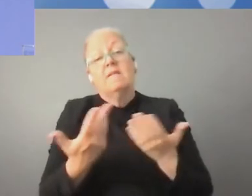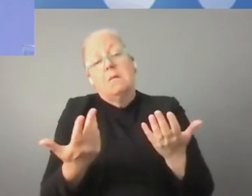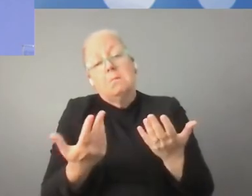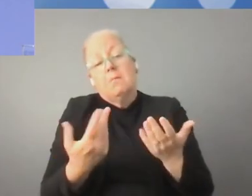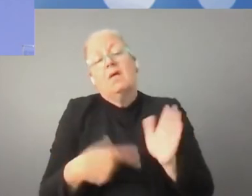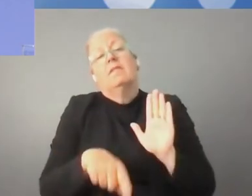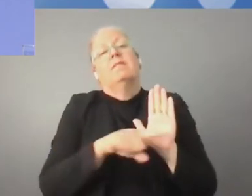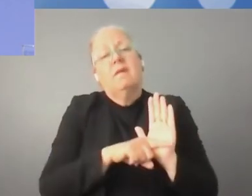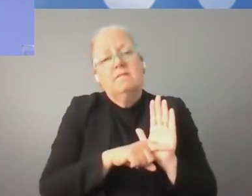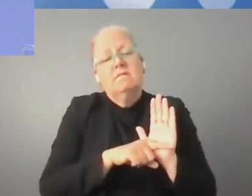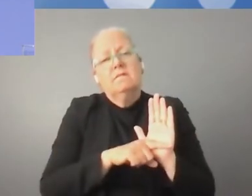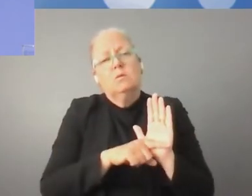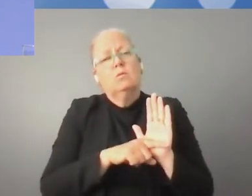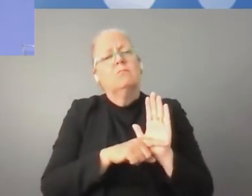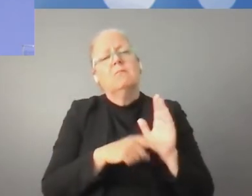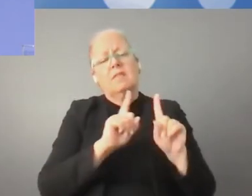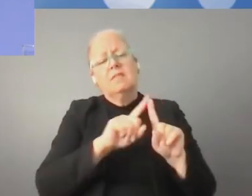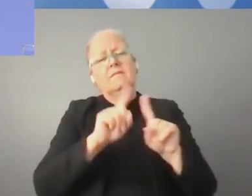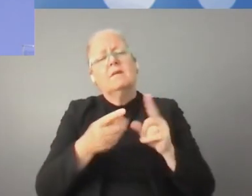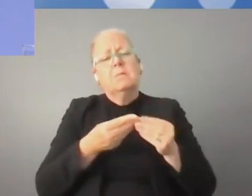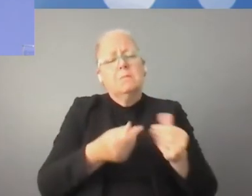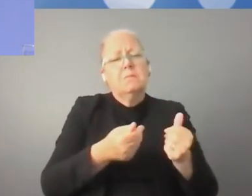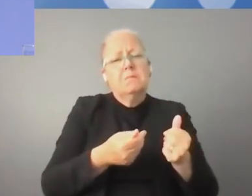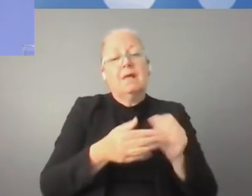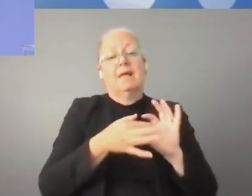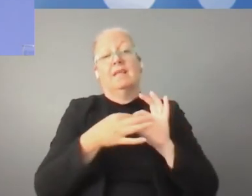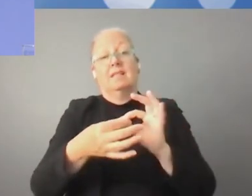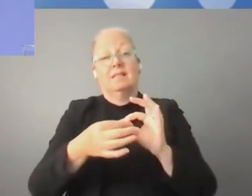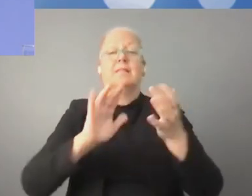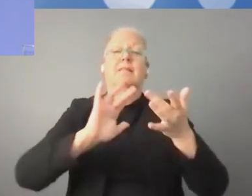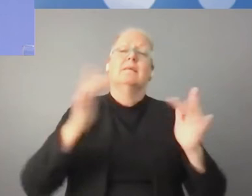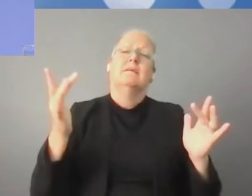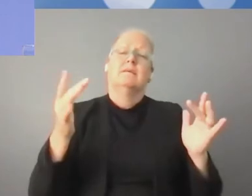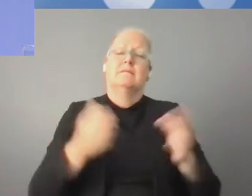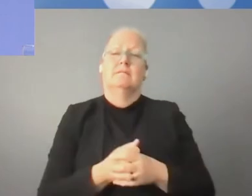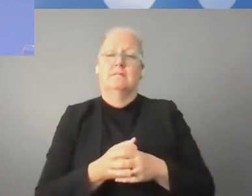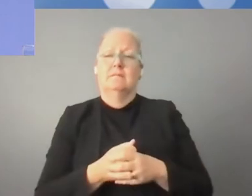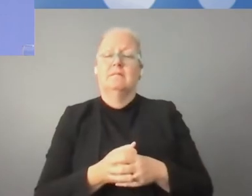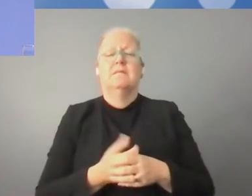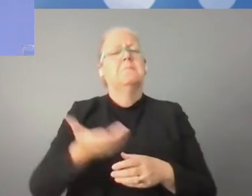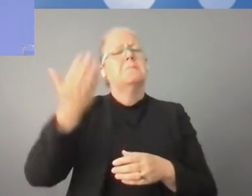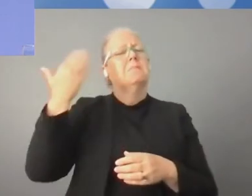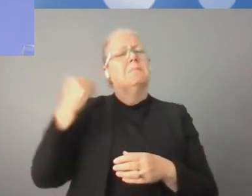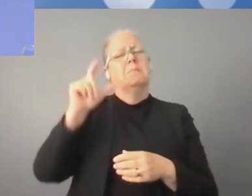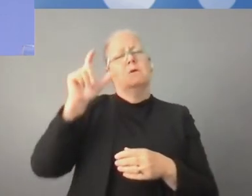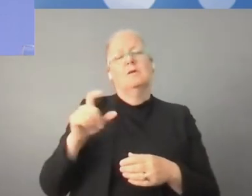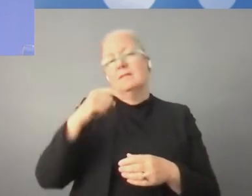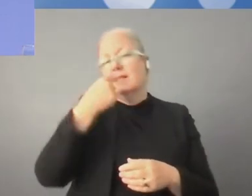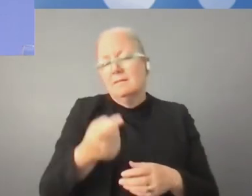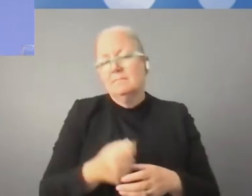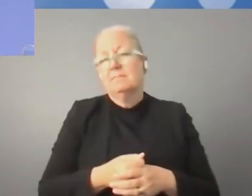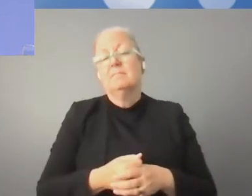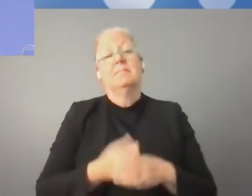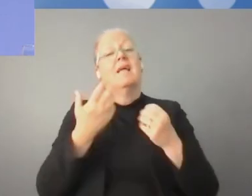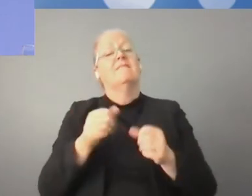Internet. Hay un escritor americano que dice que para cada problema complicado